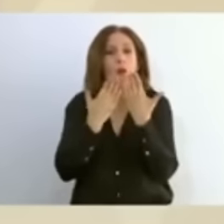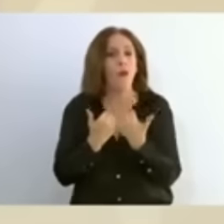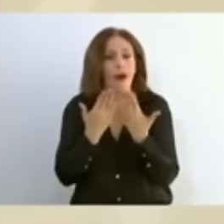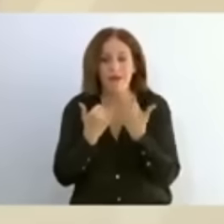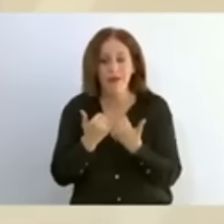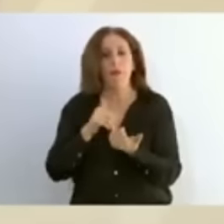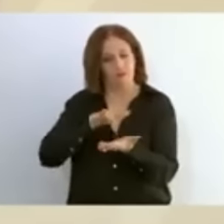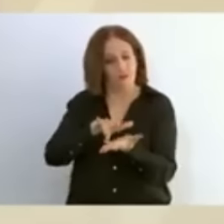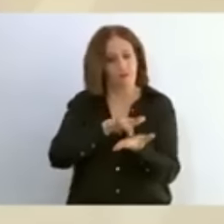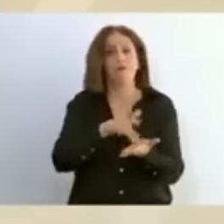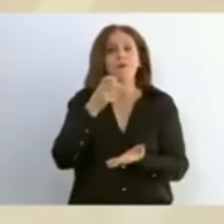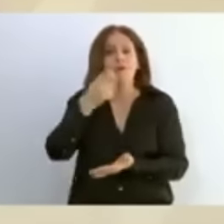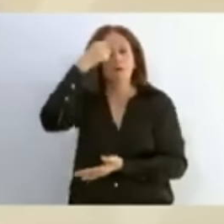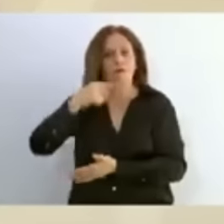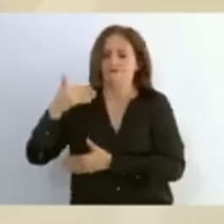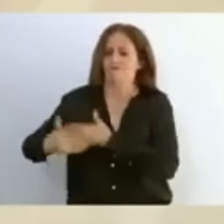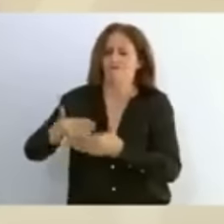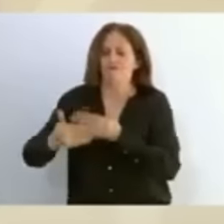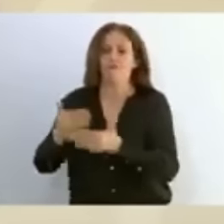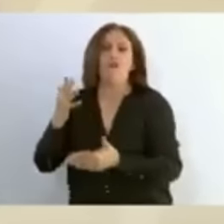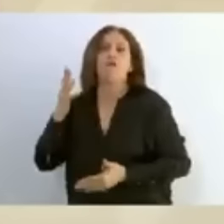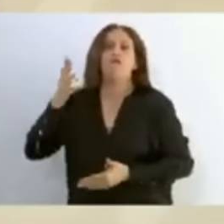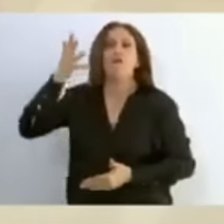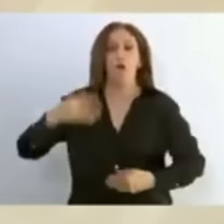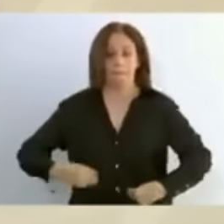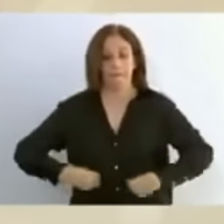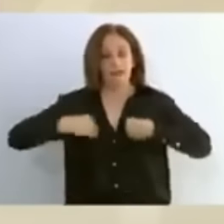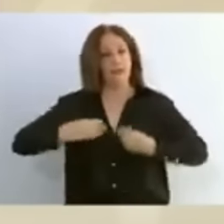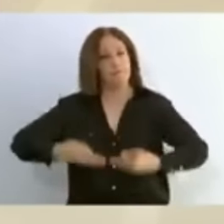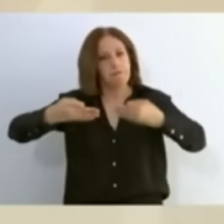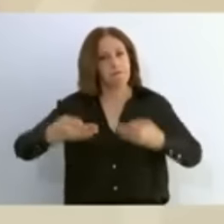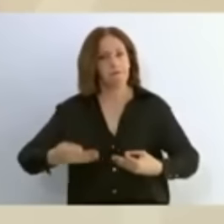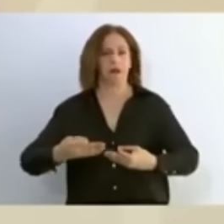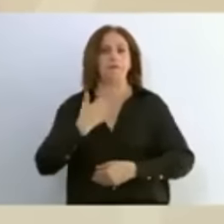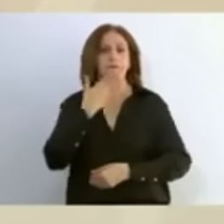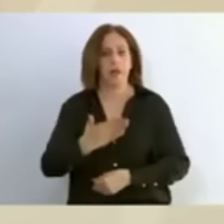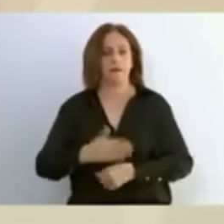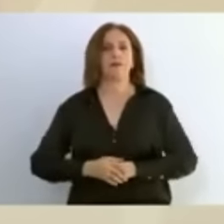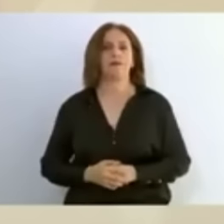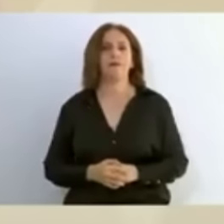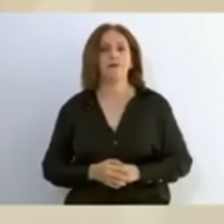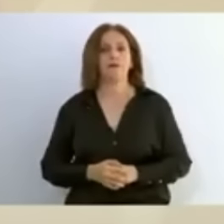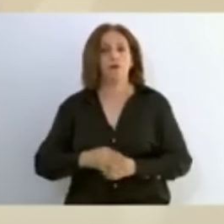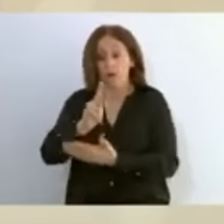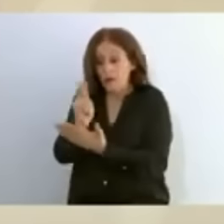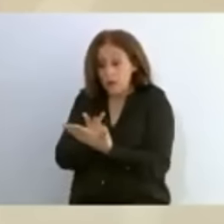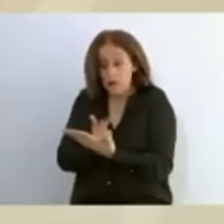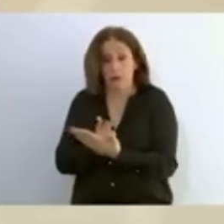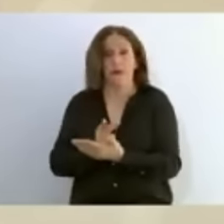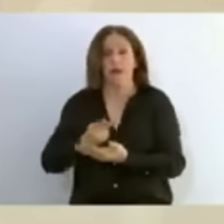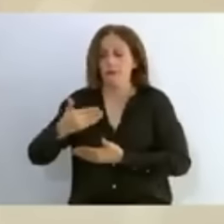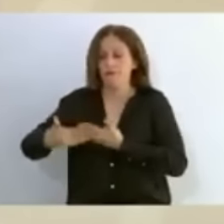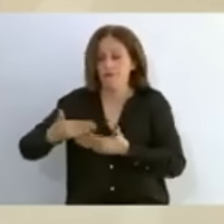todas y todos construyamos una vida con dignidad y bienestar. Los programas para el bienestar han atendido durante estos años